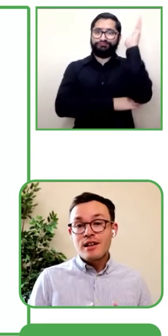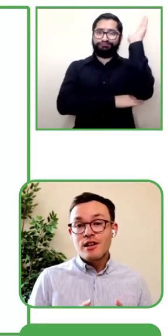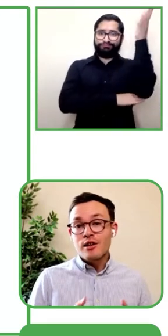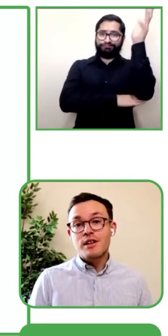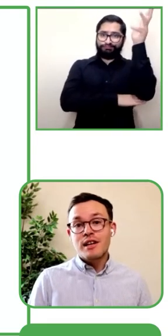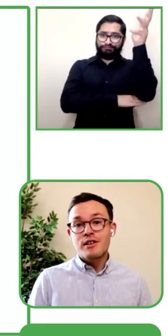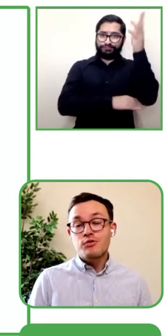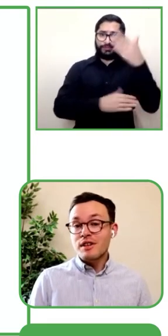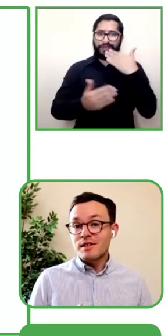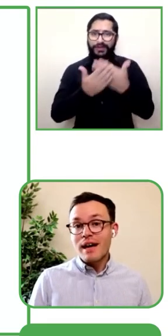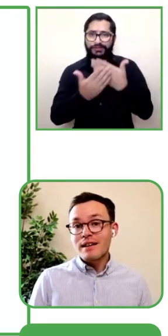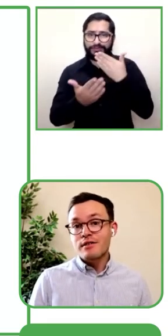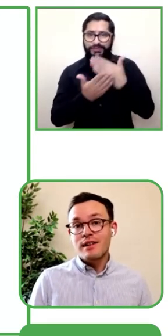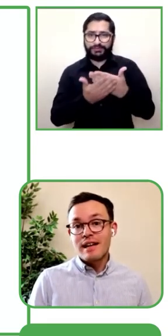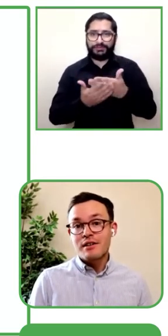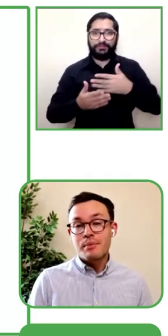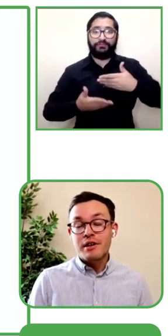presentar.